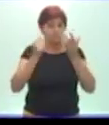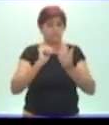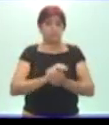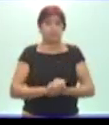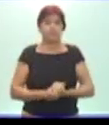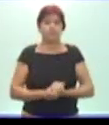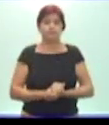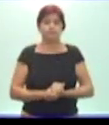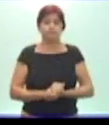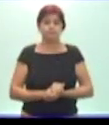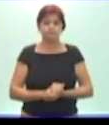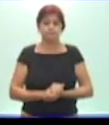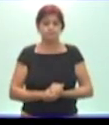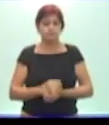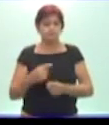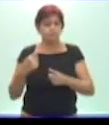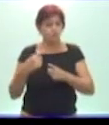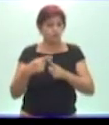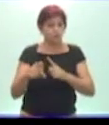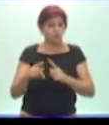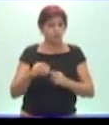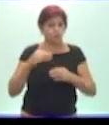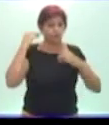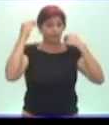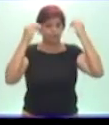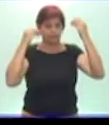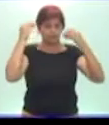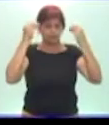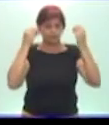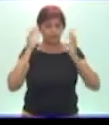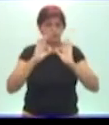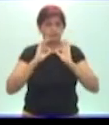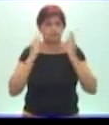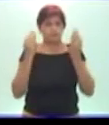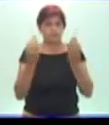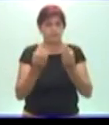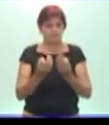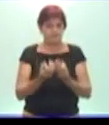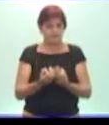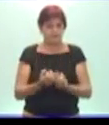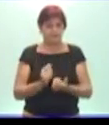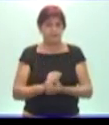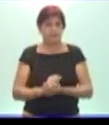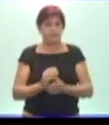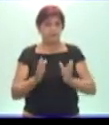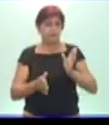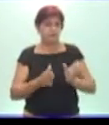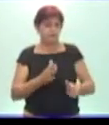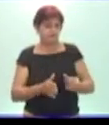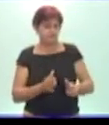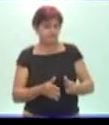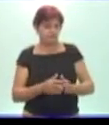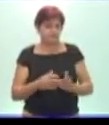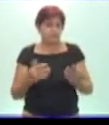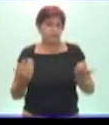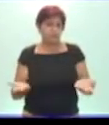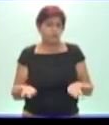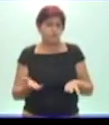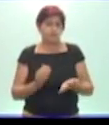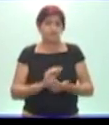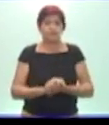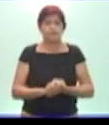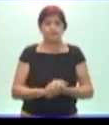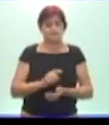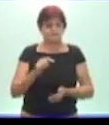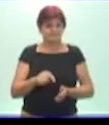Ahora, otra de las preocupaciones, familia, que han tenido en esta etapa, ¿cuáles han sido? Miren, en